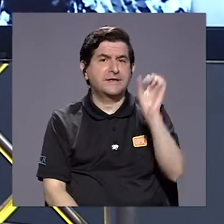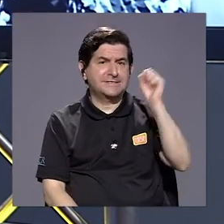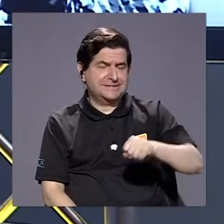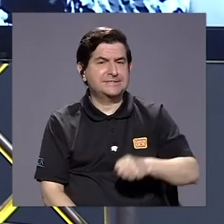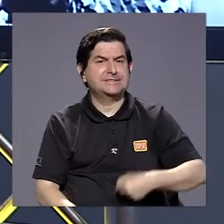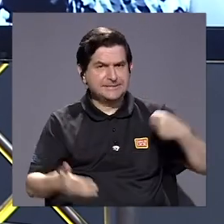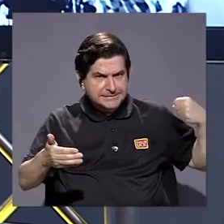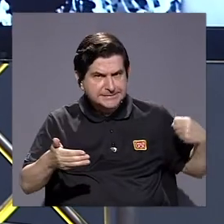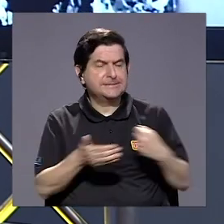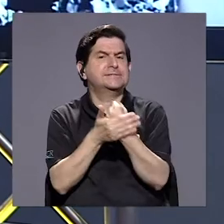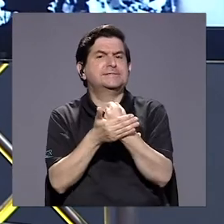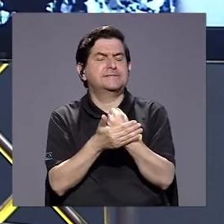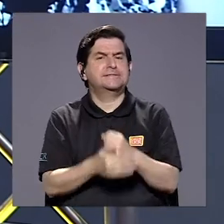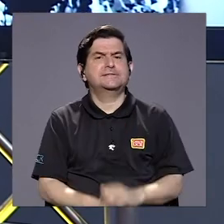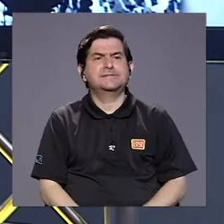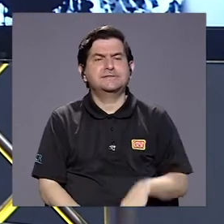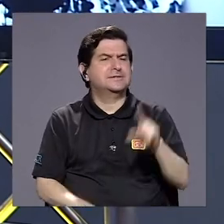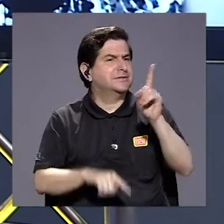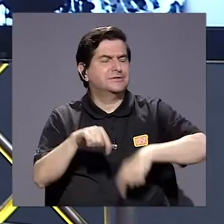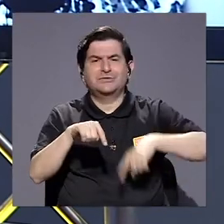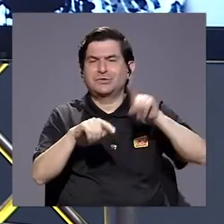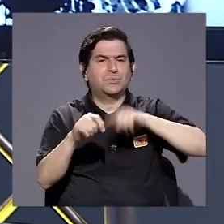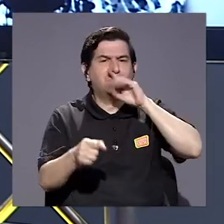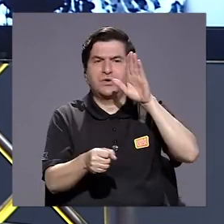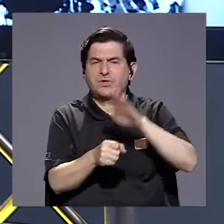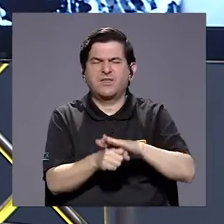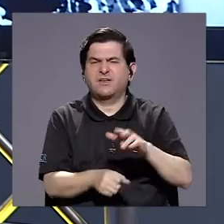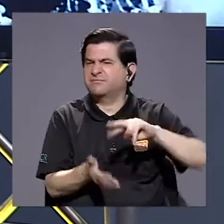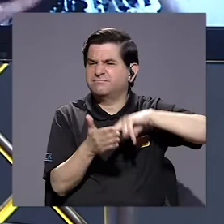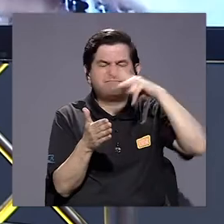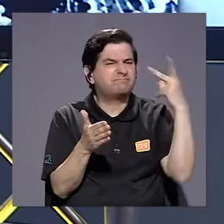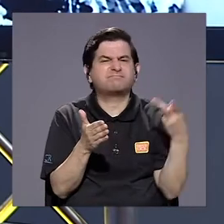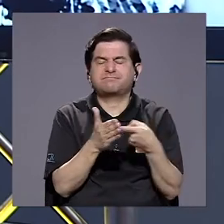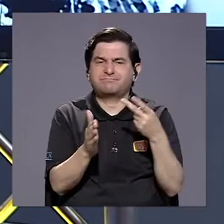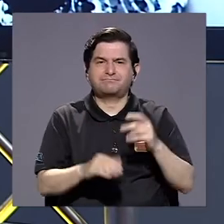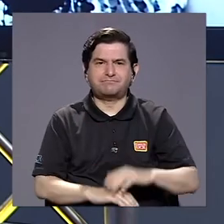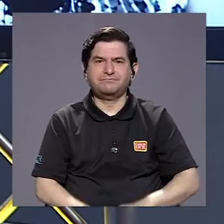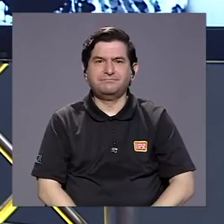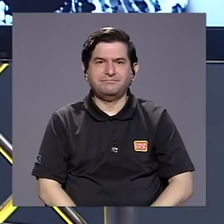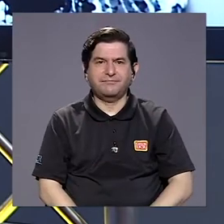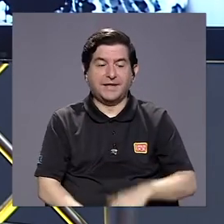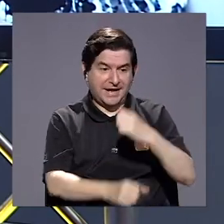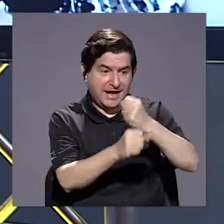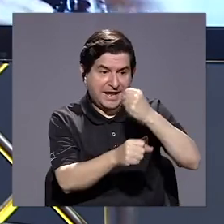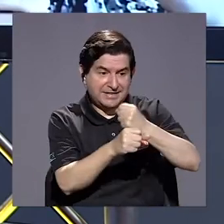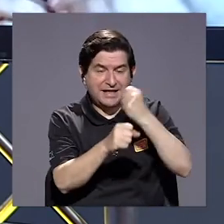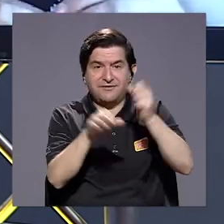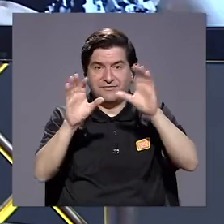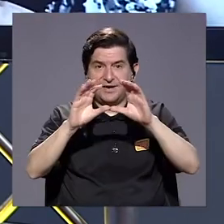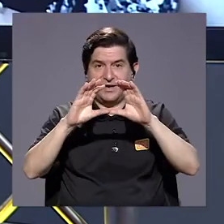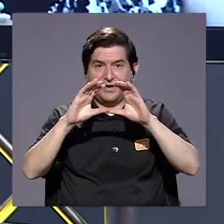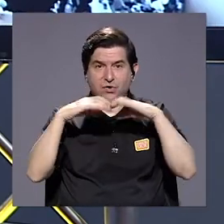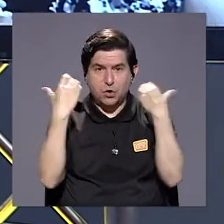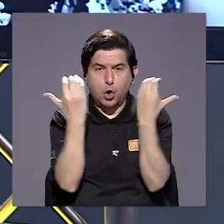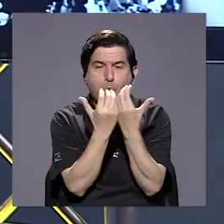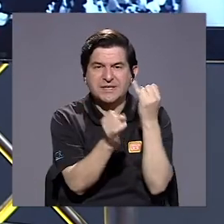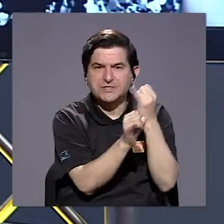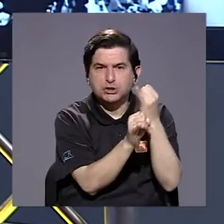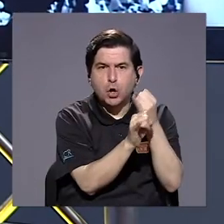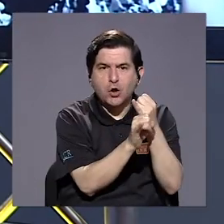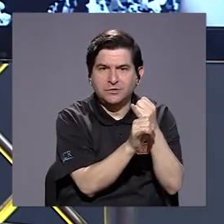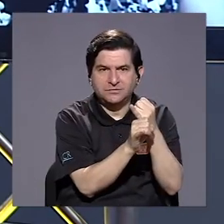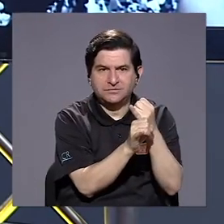Sí, eso lamentablemente es algo que no se ha logrado aún. ¿Y a qué me refiero? El trabajo de las comisiones